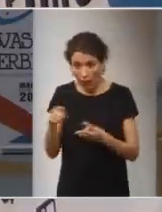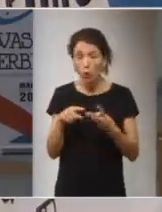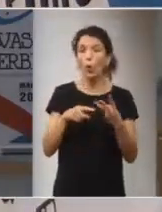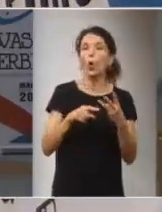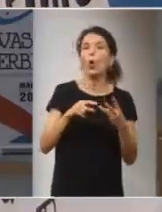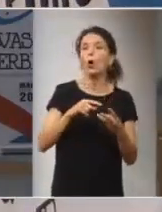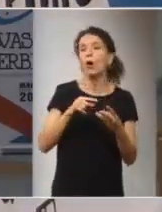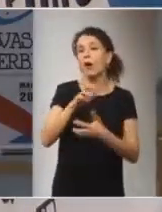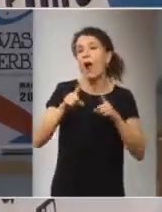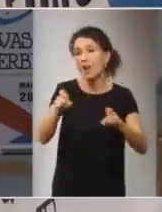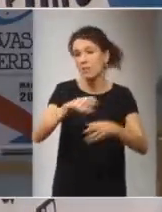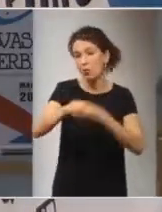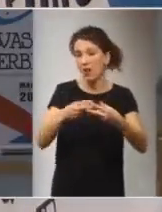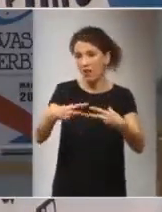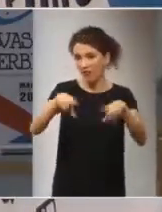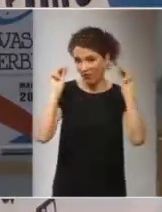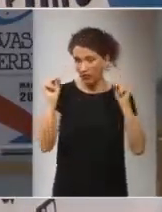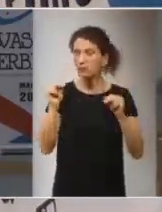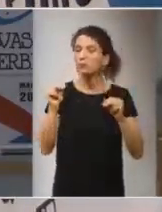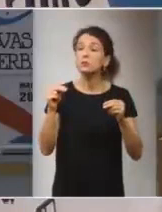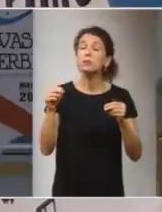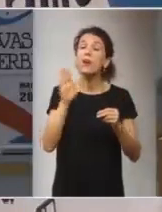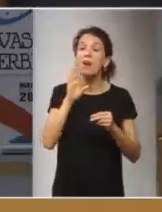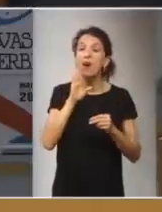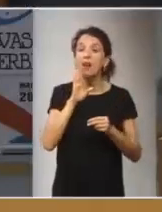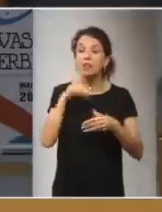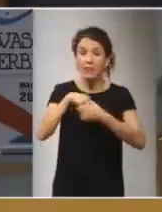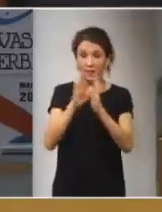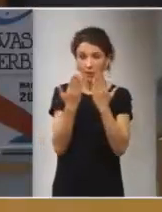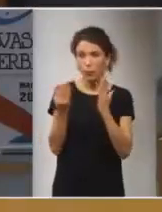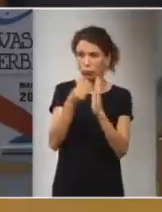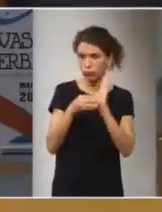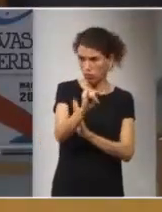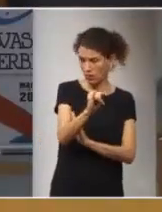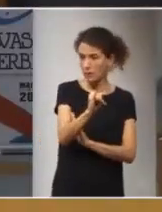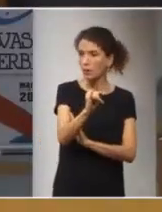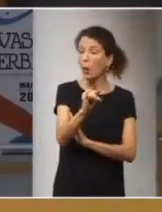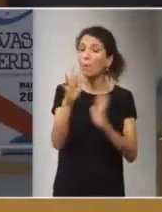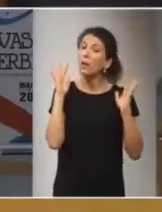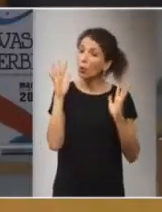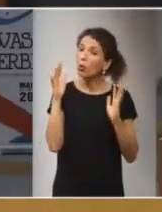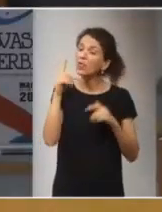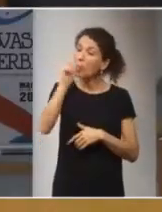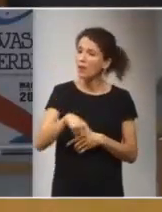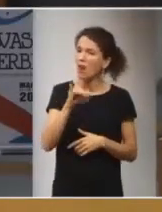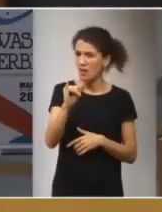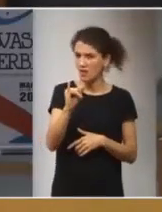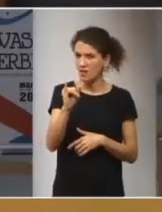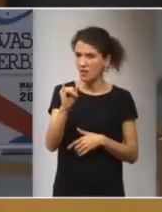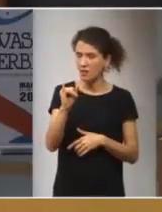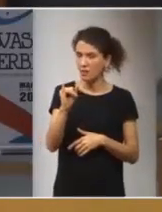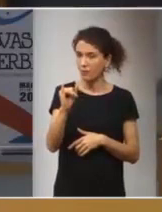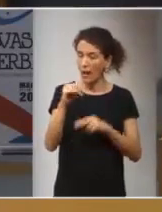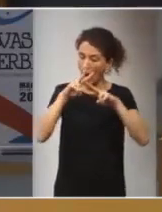desarme las armas nucleares todo esto trates en tu libro pero también aparte del